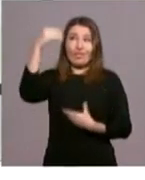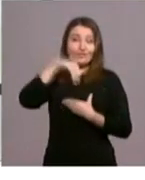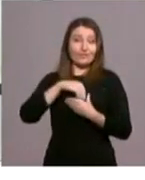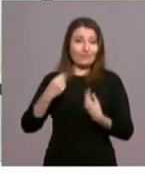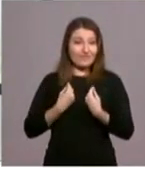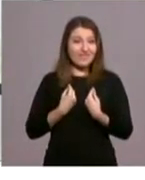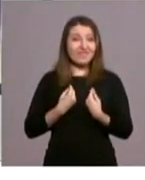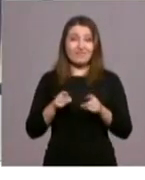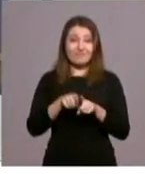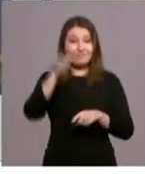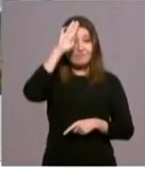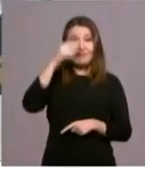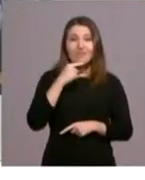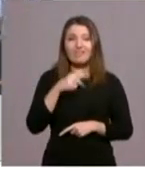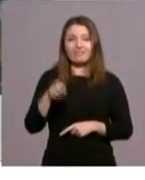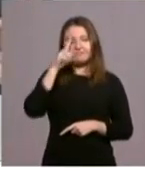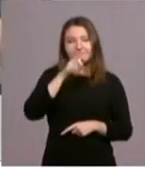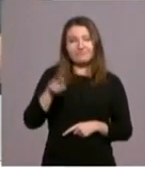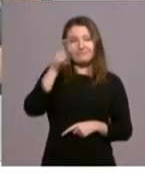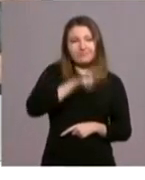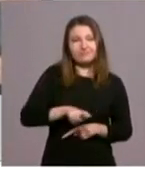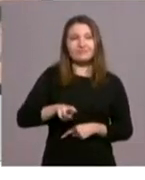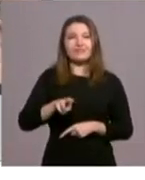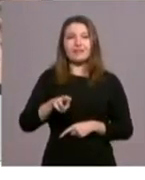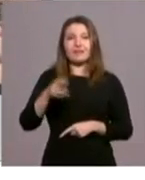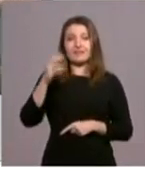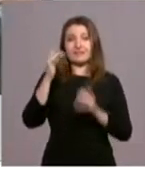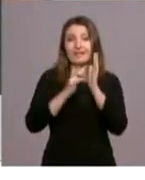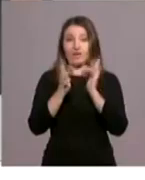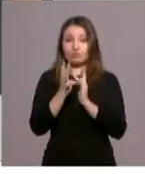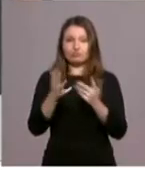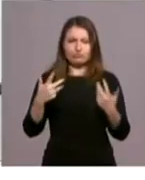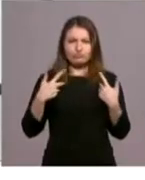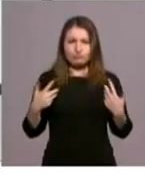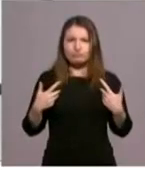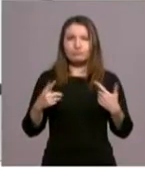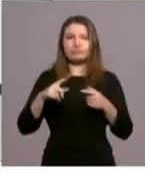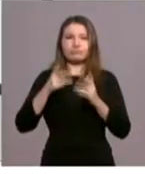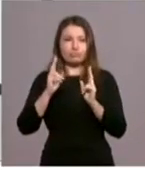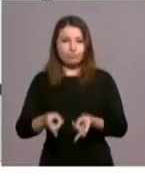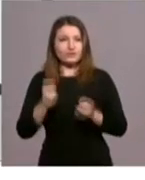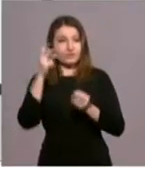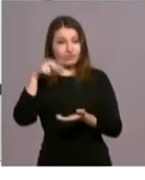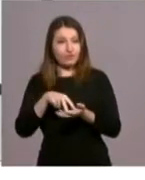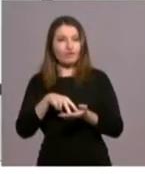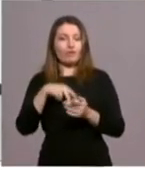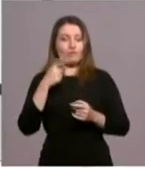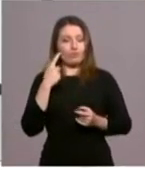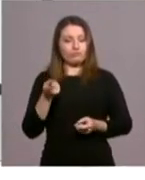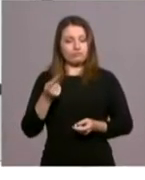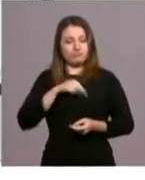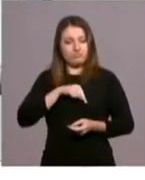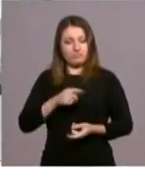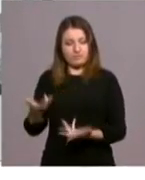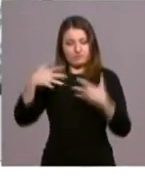acontecimientos de la pasión y de la resurrección del Señor en clave personal. Lo decía el Domingo de Ramos, en la homilía del